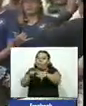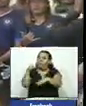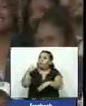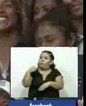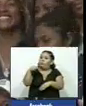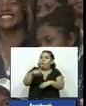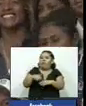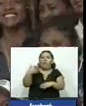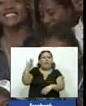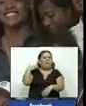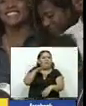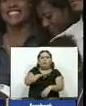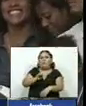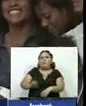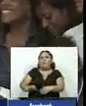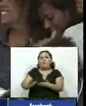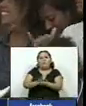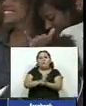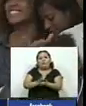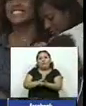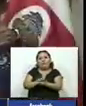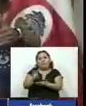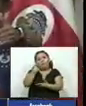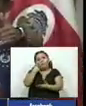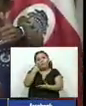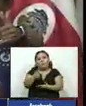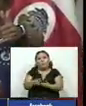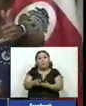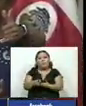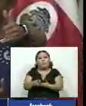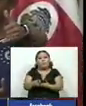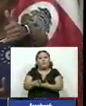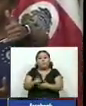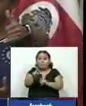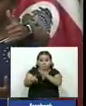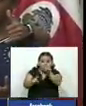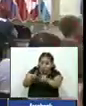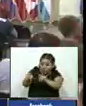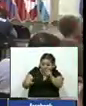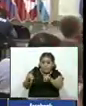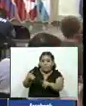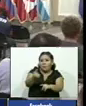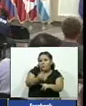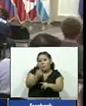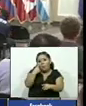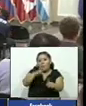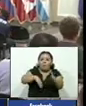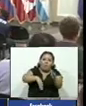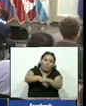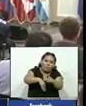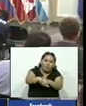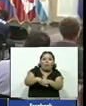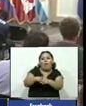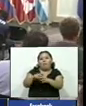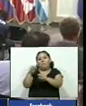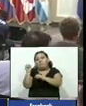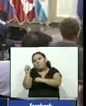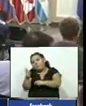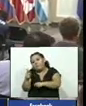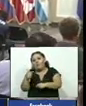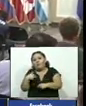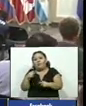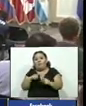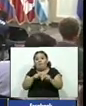El Salvador no lo era en El Salvador creo que si le preguntamos a la mayoría de salvadoreños vemos el fútbol soccer como nuestro